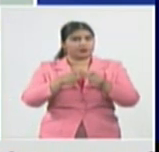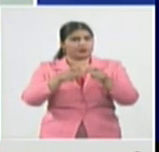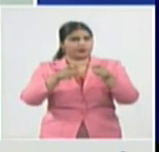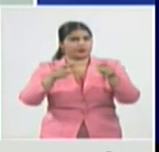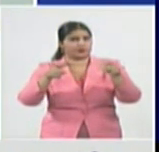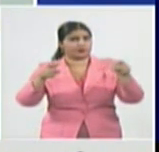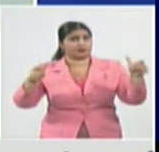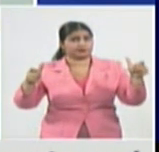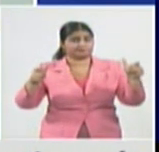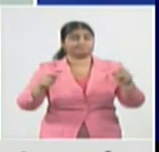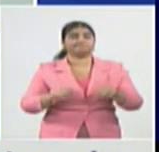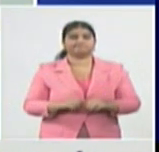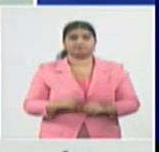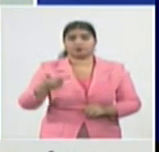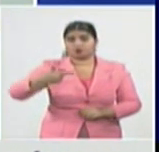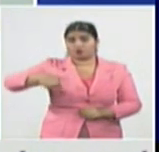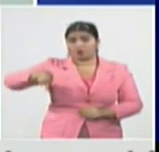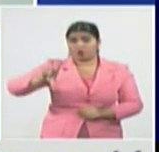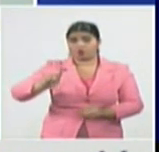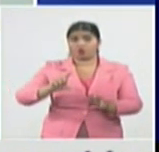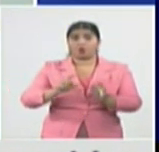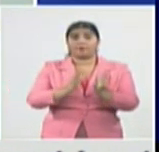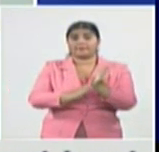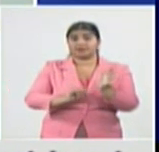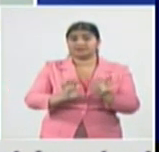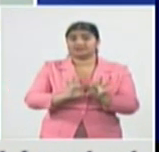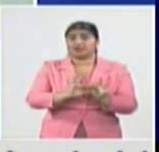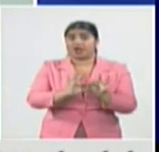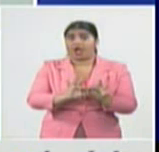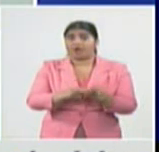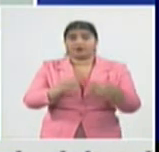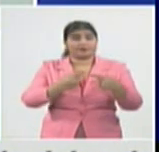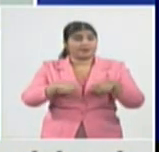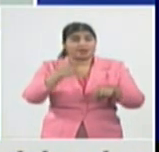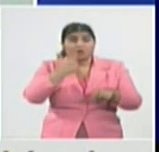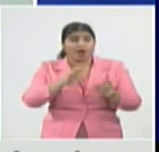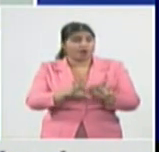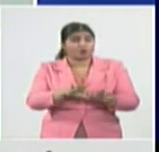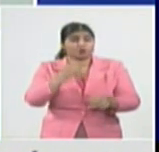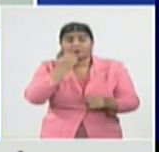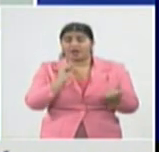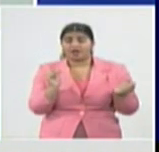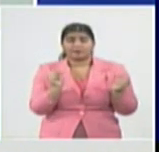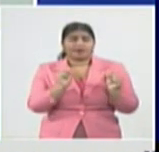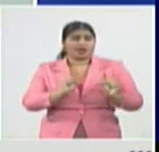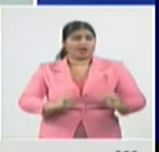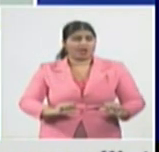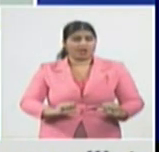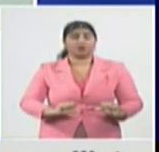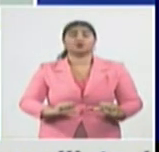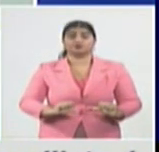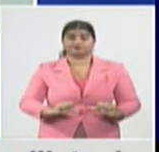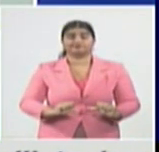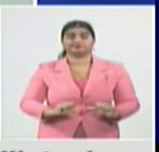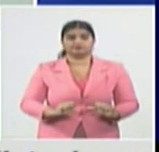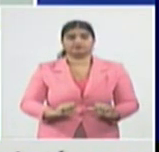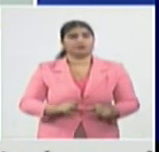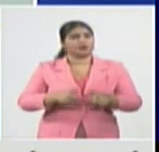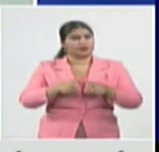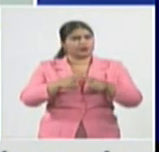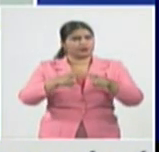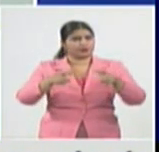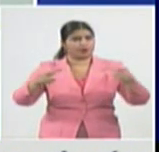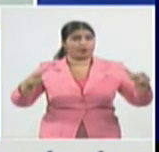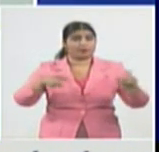sido el más elevado hasta ese momento. Y 989 fallecidos más que los que